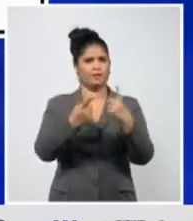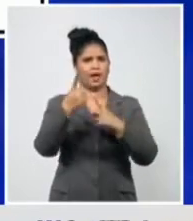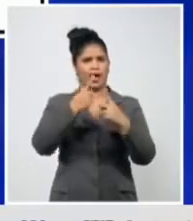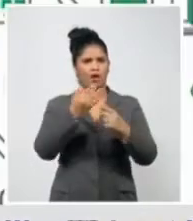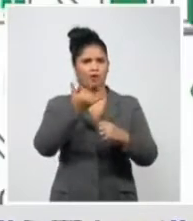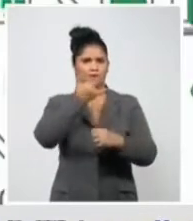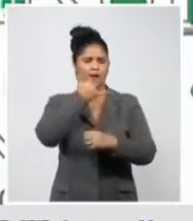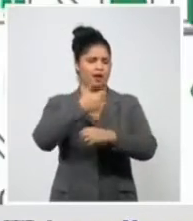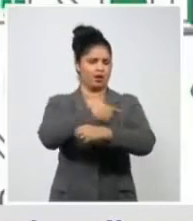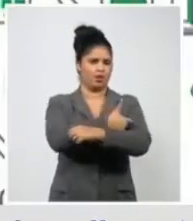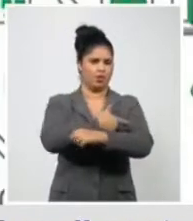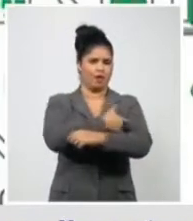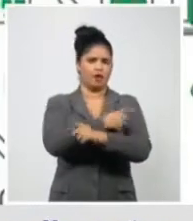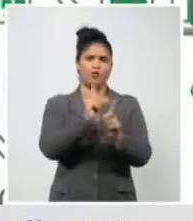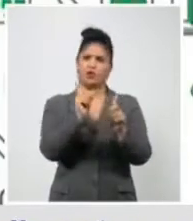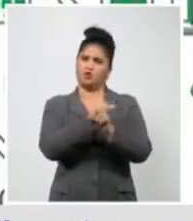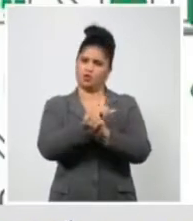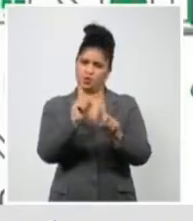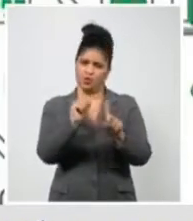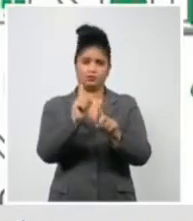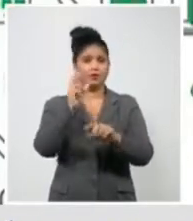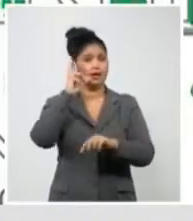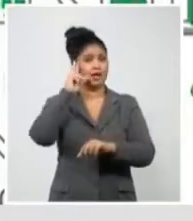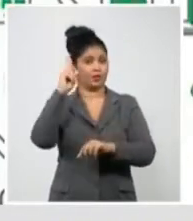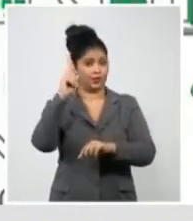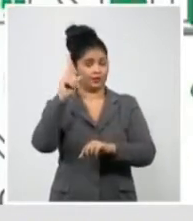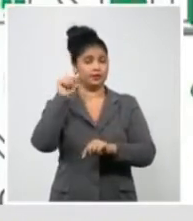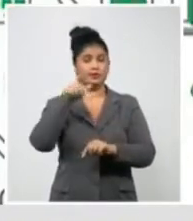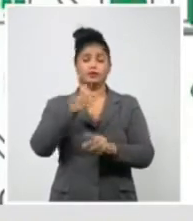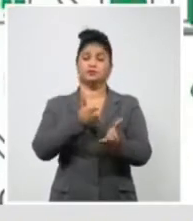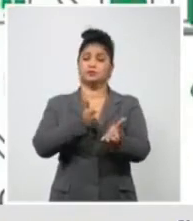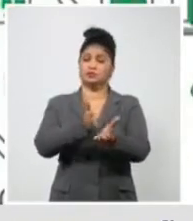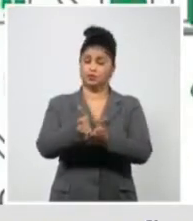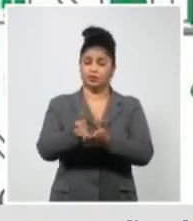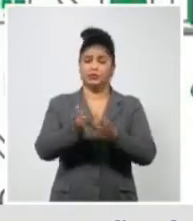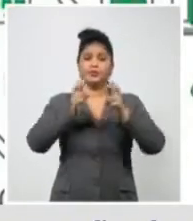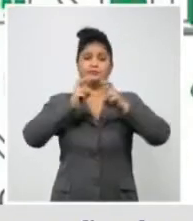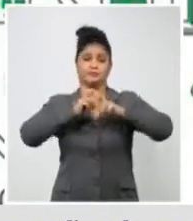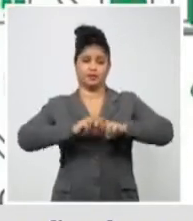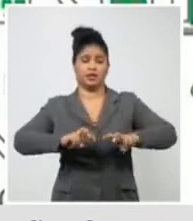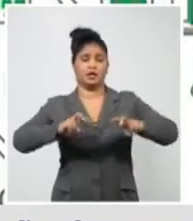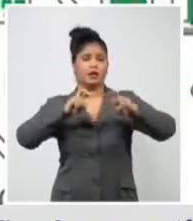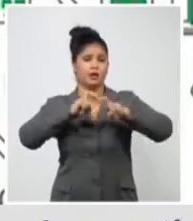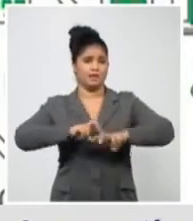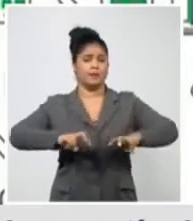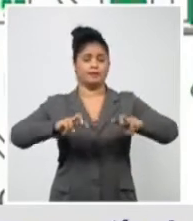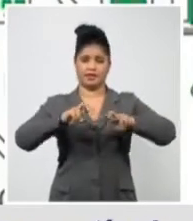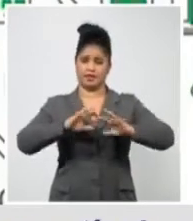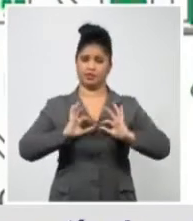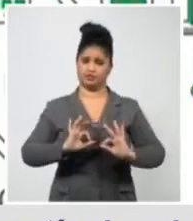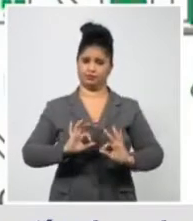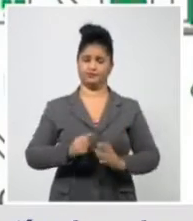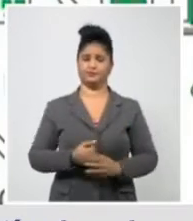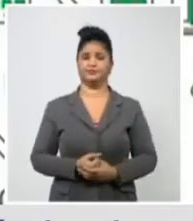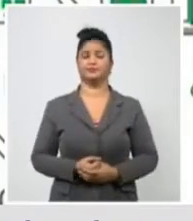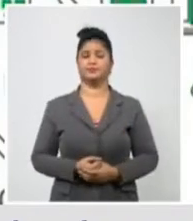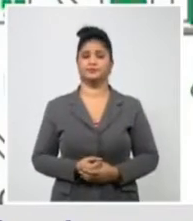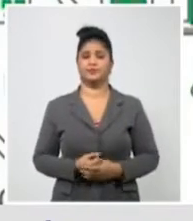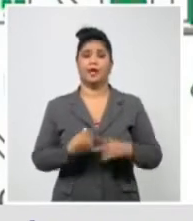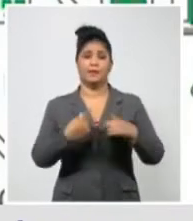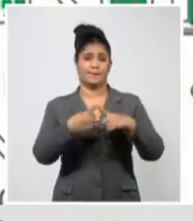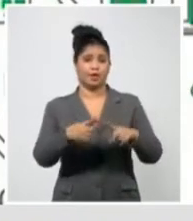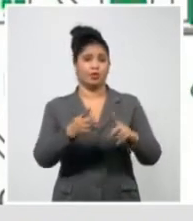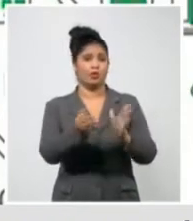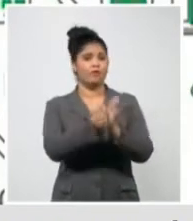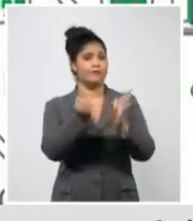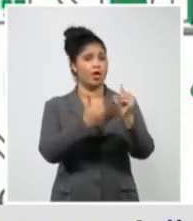estudio para definir si realmente pudiera tener una implicación negativa o no. No obstante, hace unos